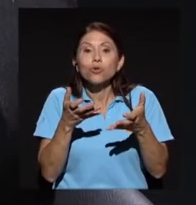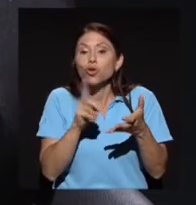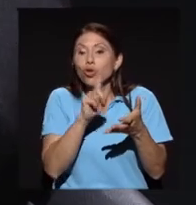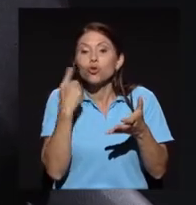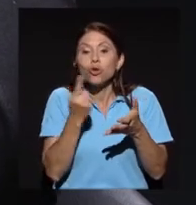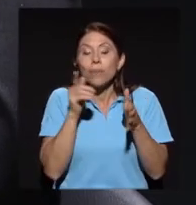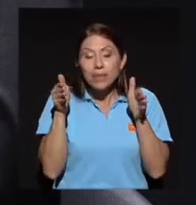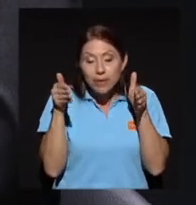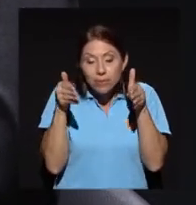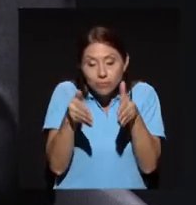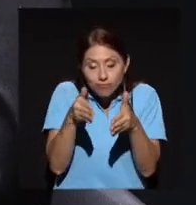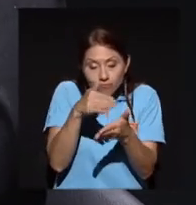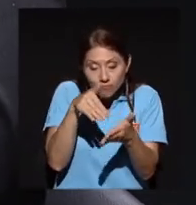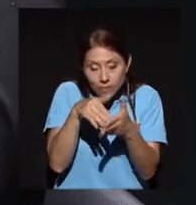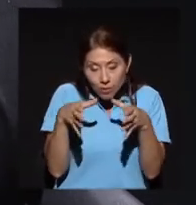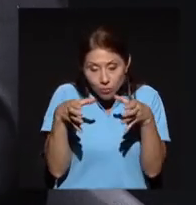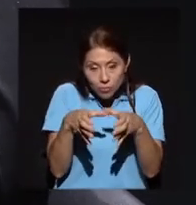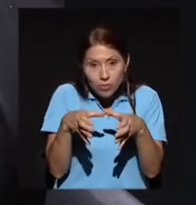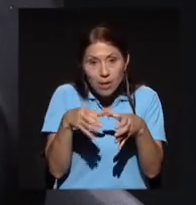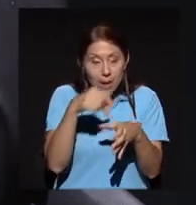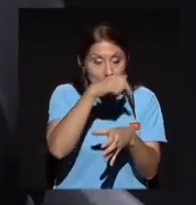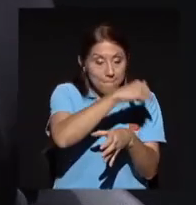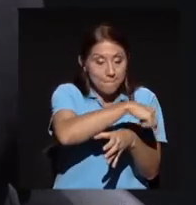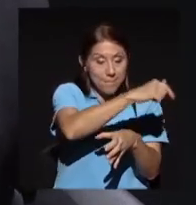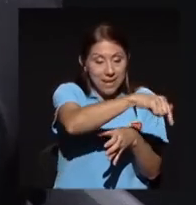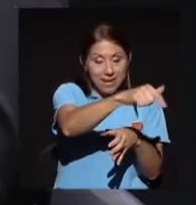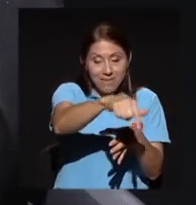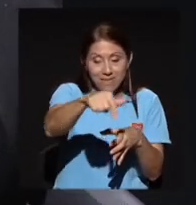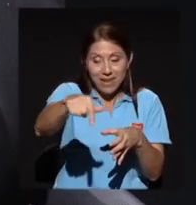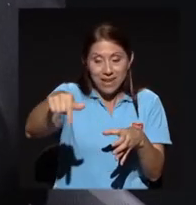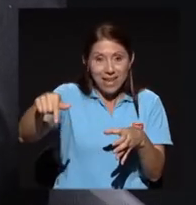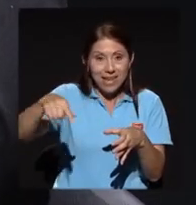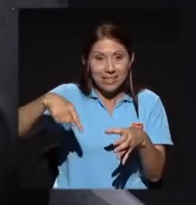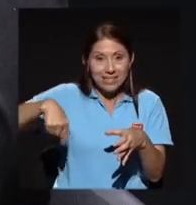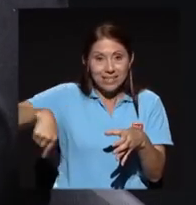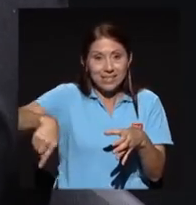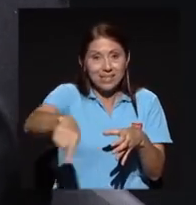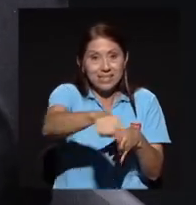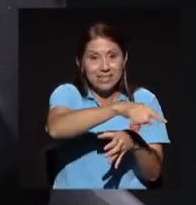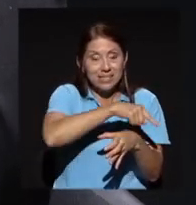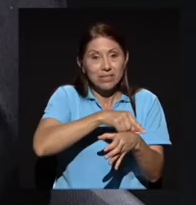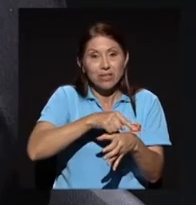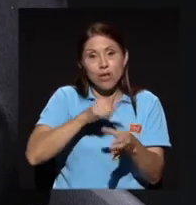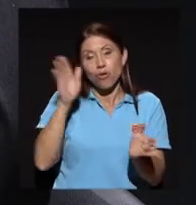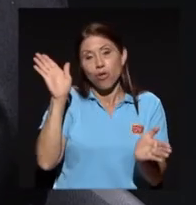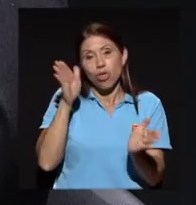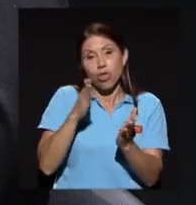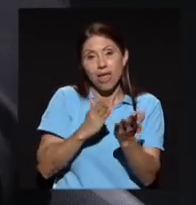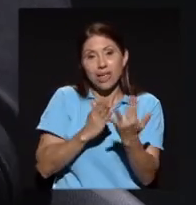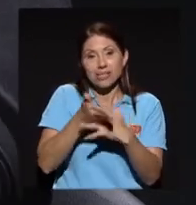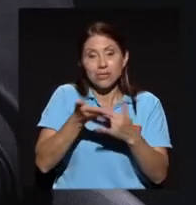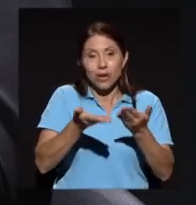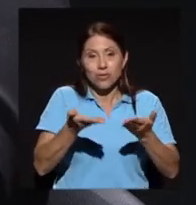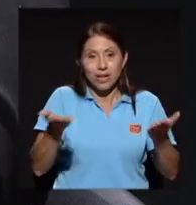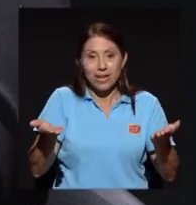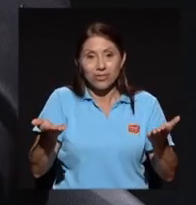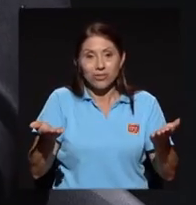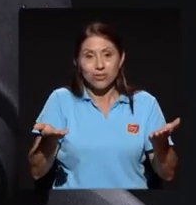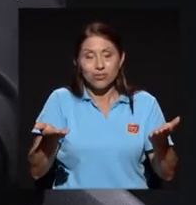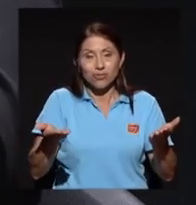son las las que tienen menor acceso a los recursos menores servicios y justamente